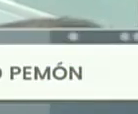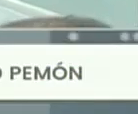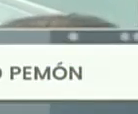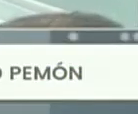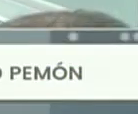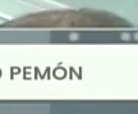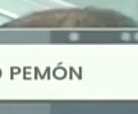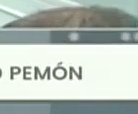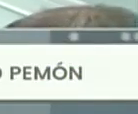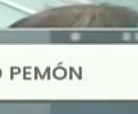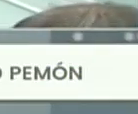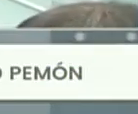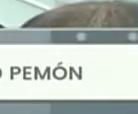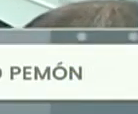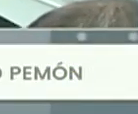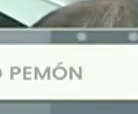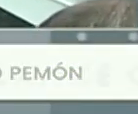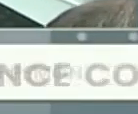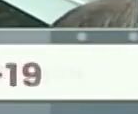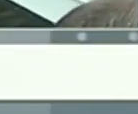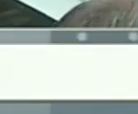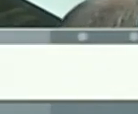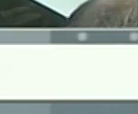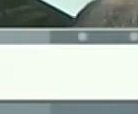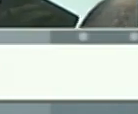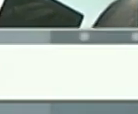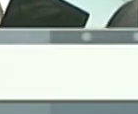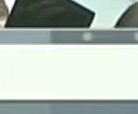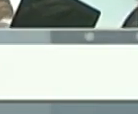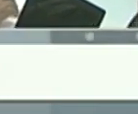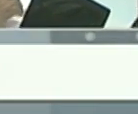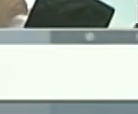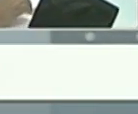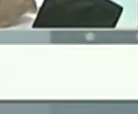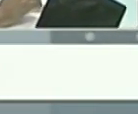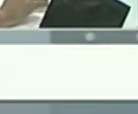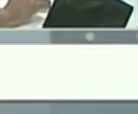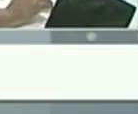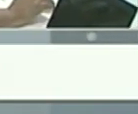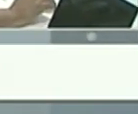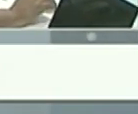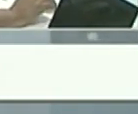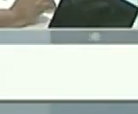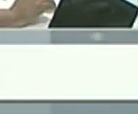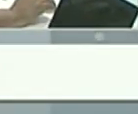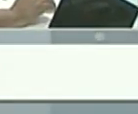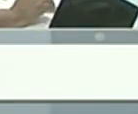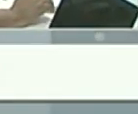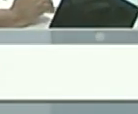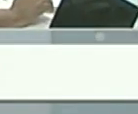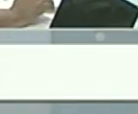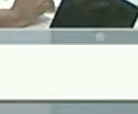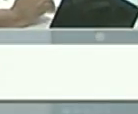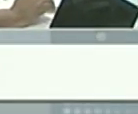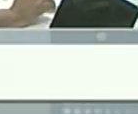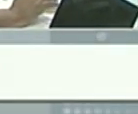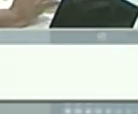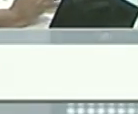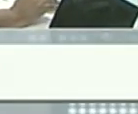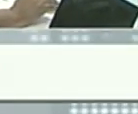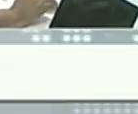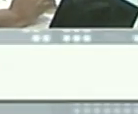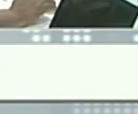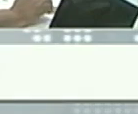para evitar la propagación a futuro de esta enfermedad creo que es muy importante las medidas que usted ha tomado presidente y es